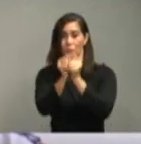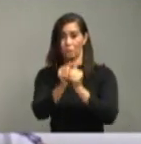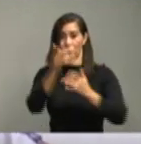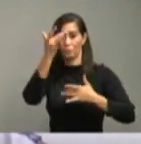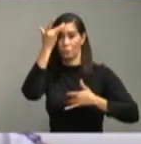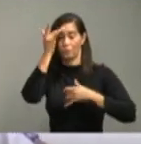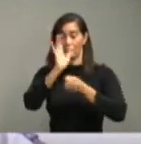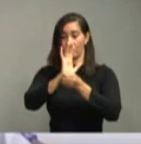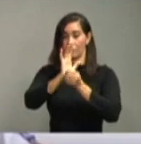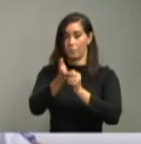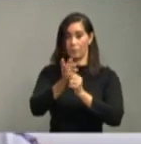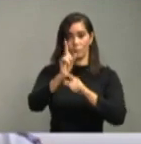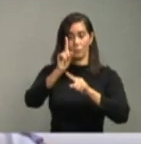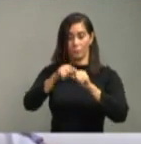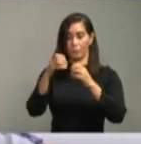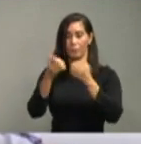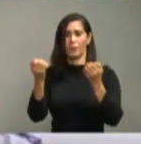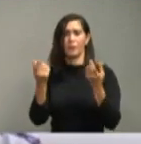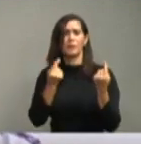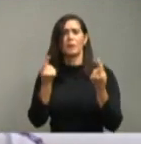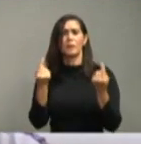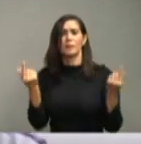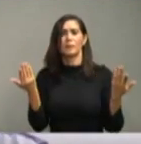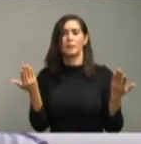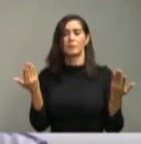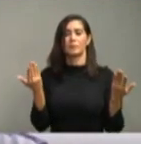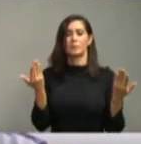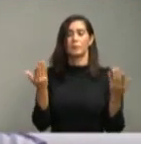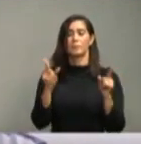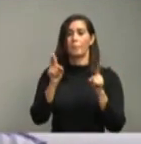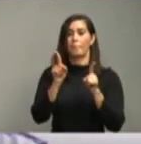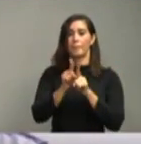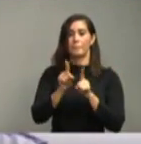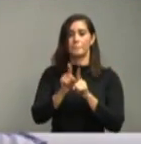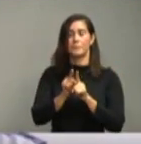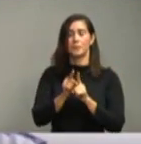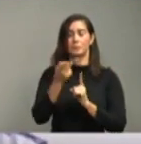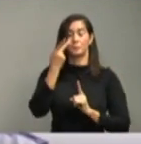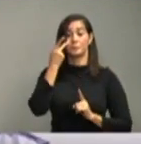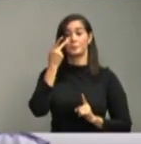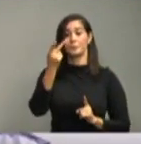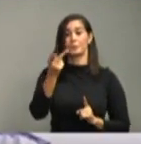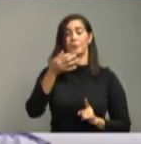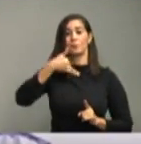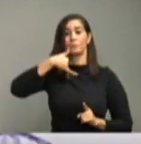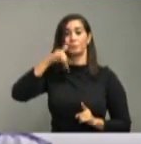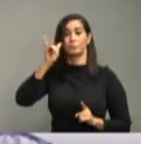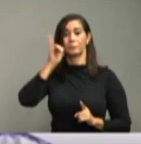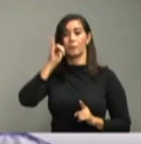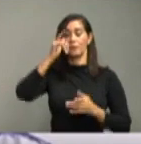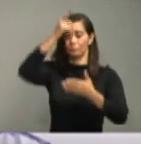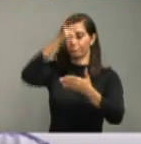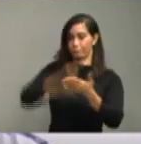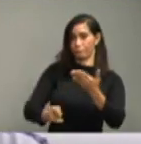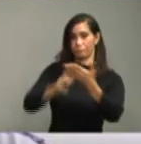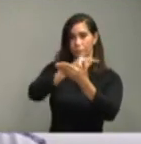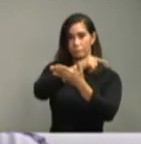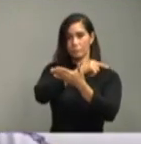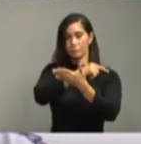que dicen que no se está dando el servicio correcto. Y sobre todo, ministro, tomando en cuenta que ya ayer se suspendió de manera